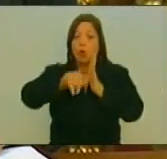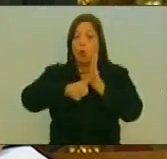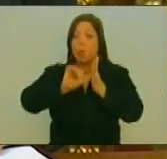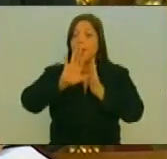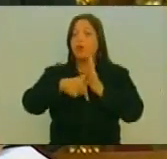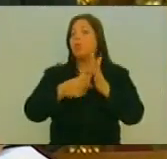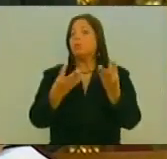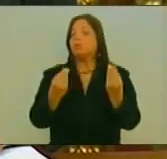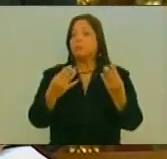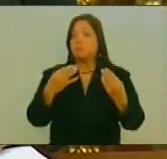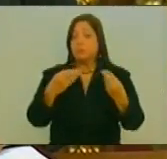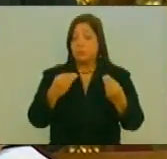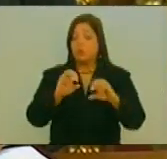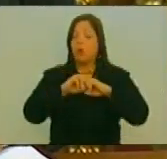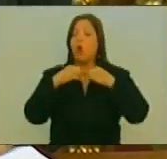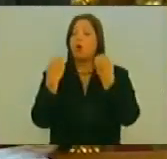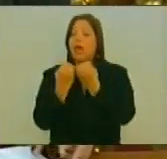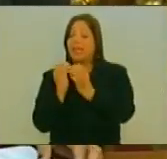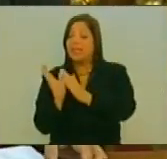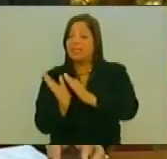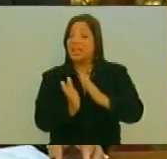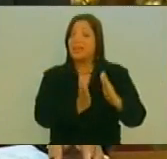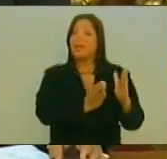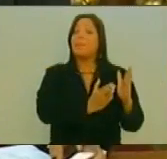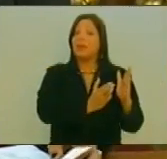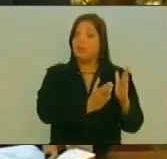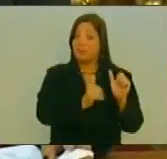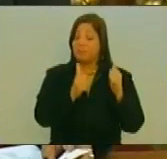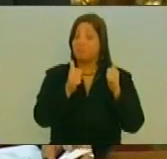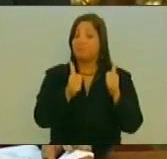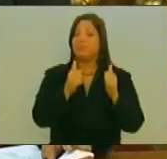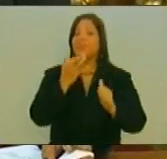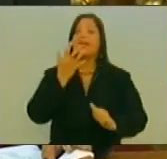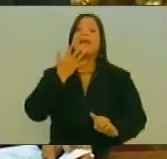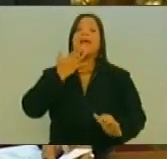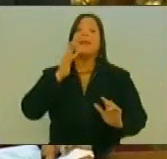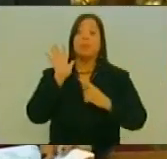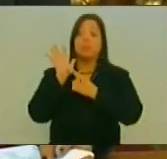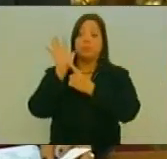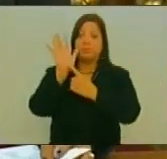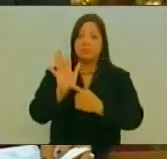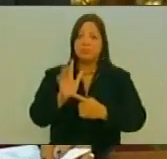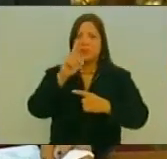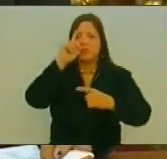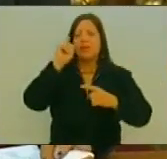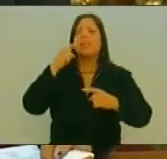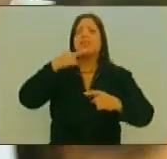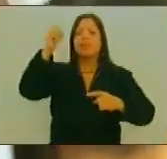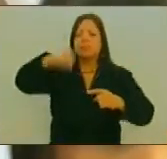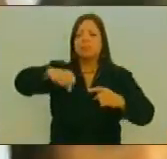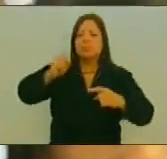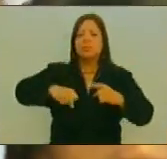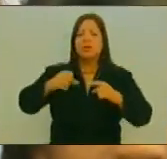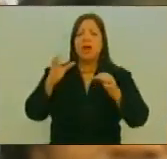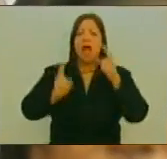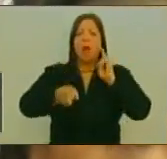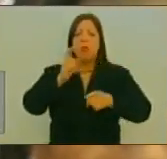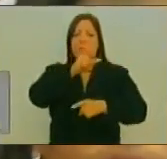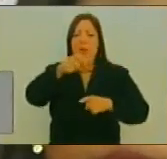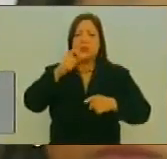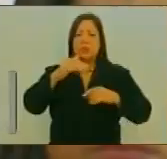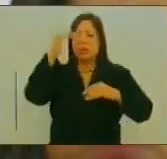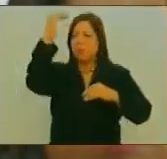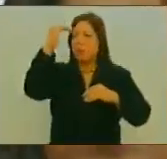De la Delincuencia Organizada Como ejemplos de ello Afirmó que funcionarios de todo